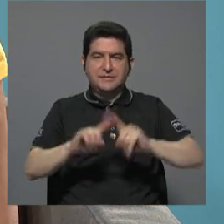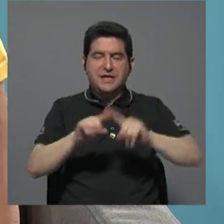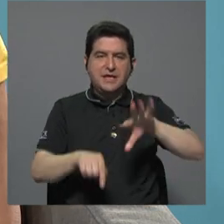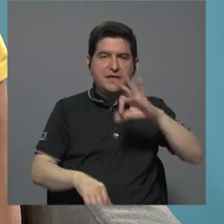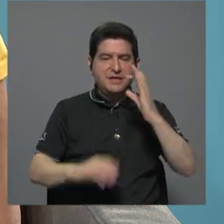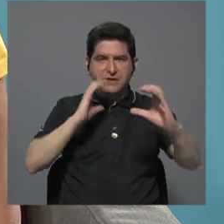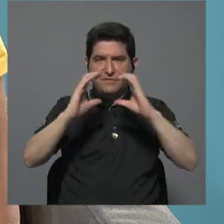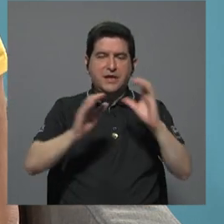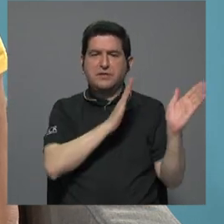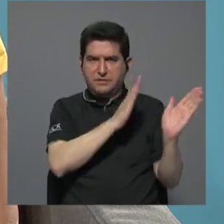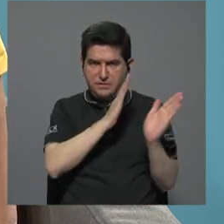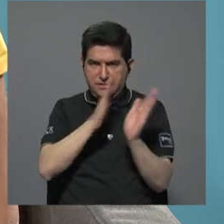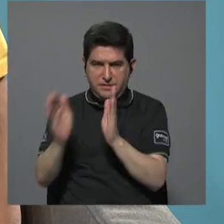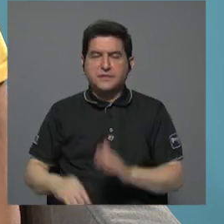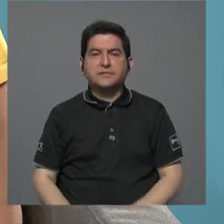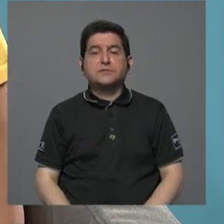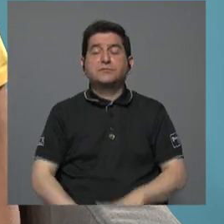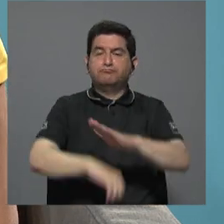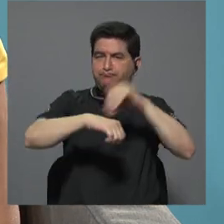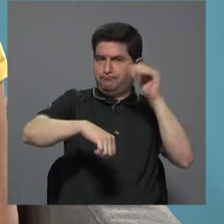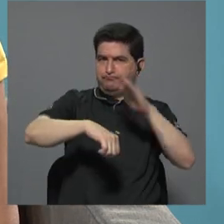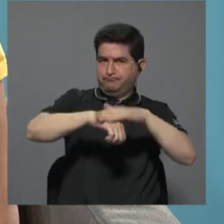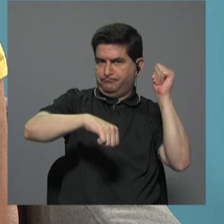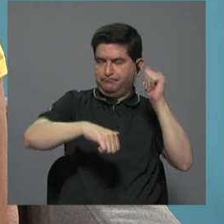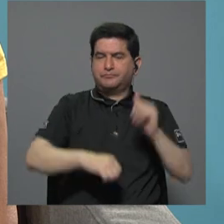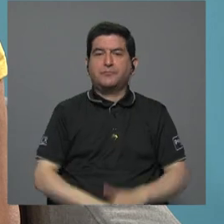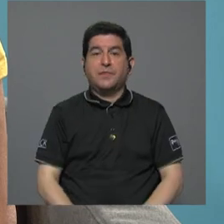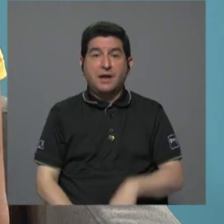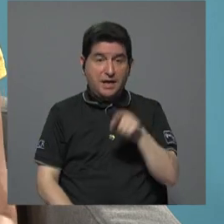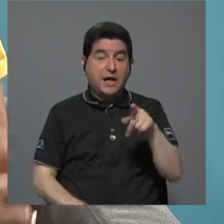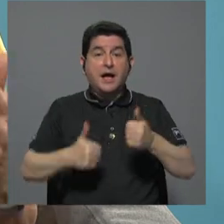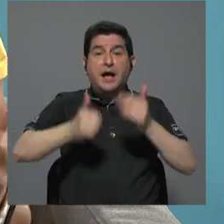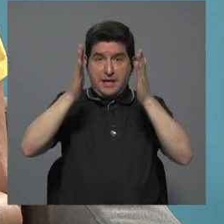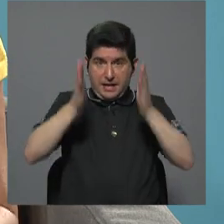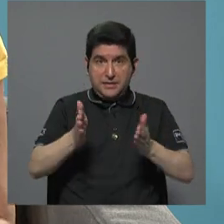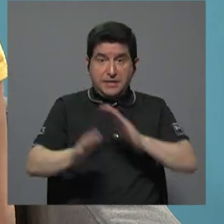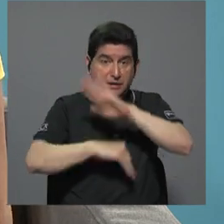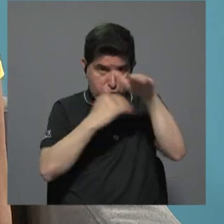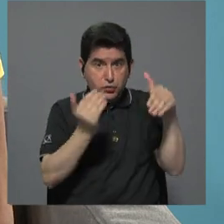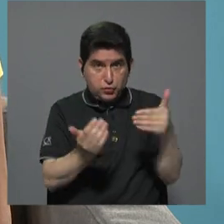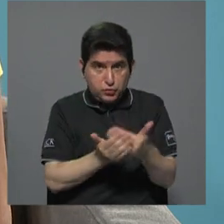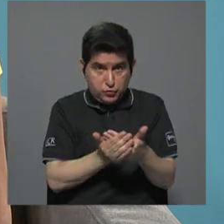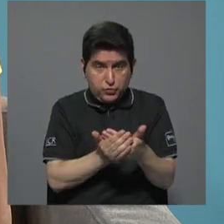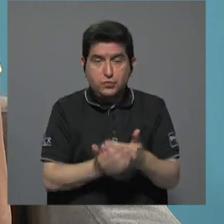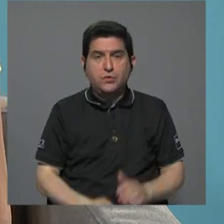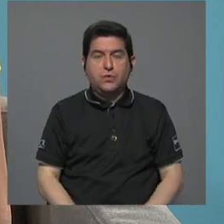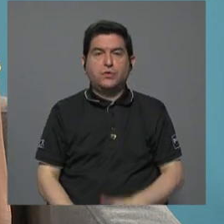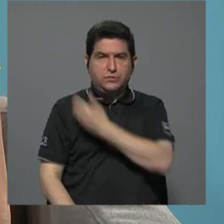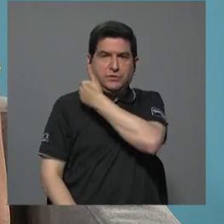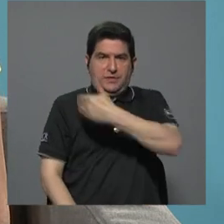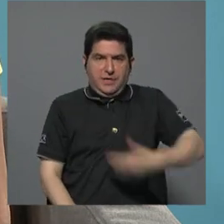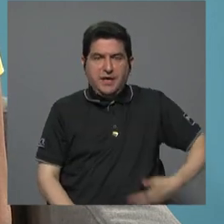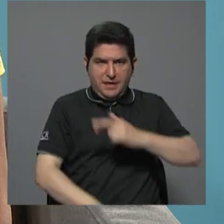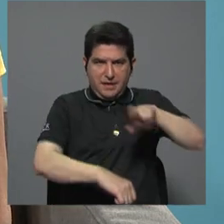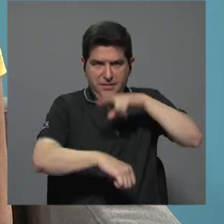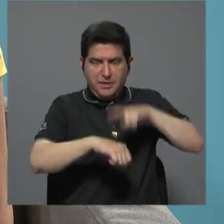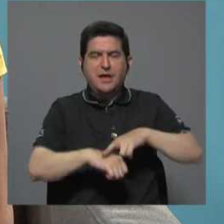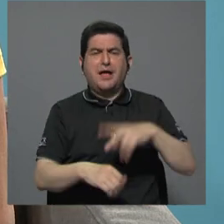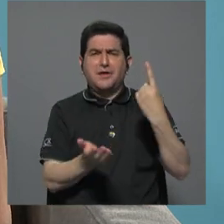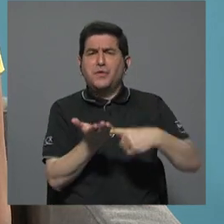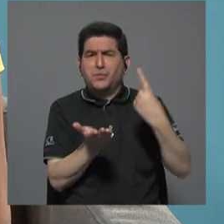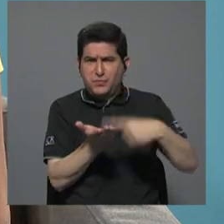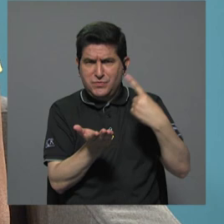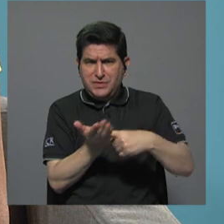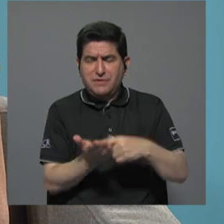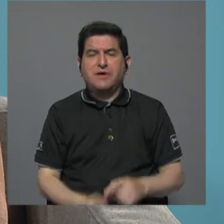comunicación, nos preparamos para convocar a estos aspirantes, a todos los candidatos y candidatas a la presidencia de la república, en un debate